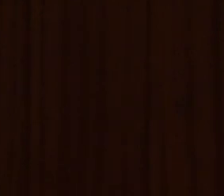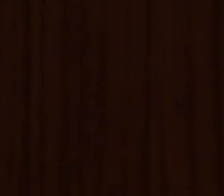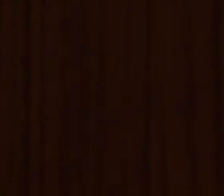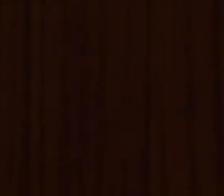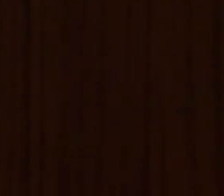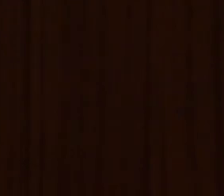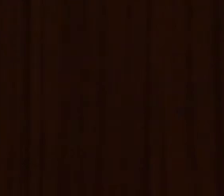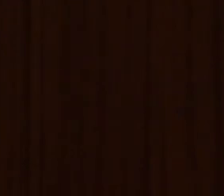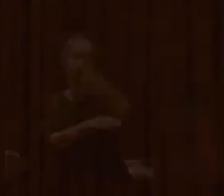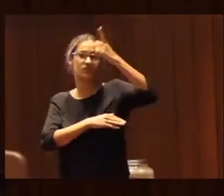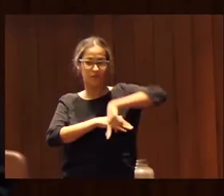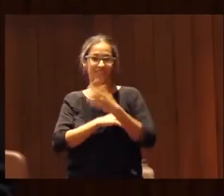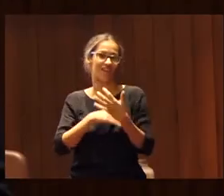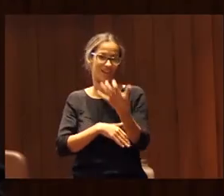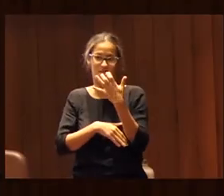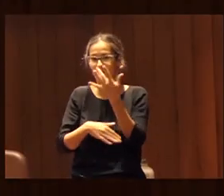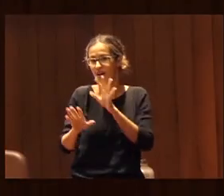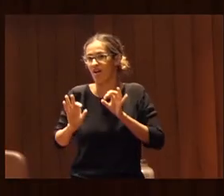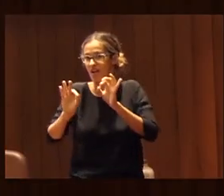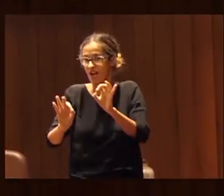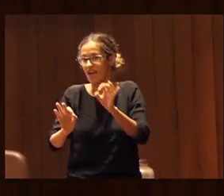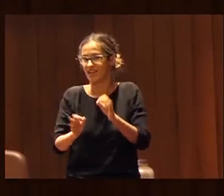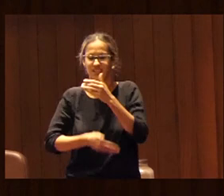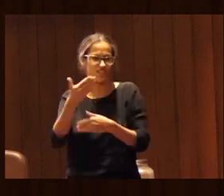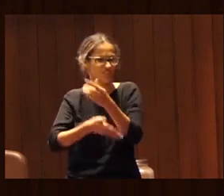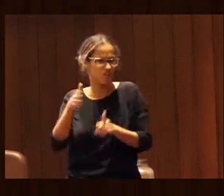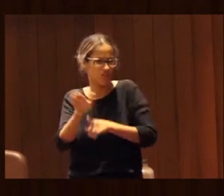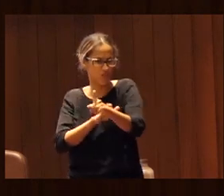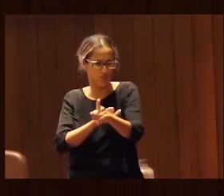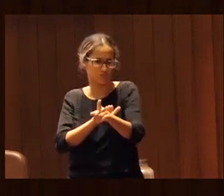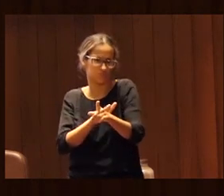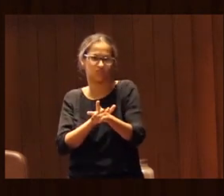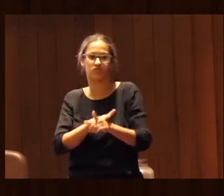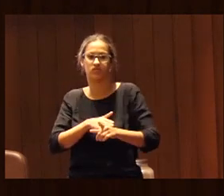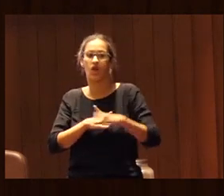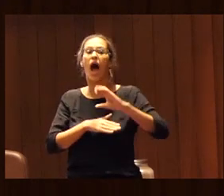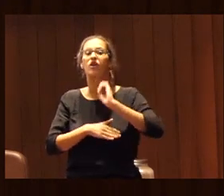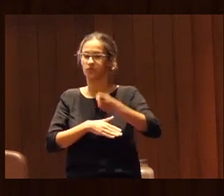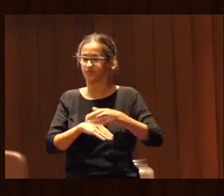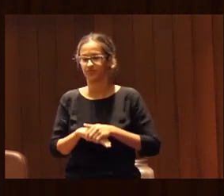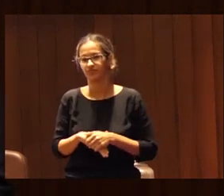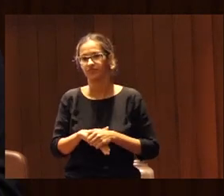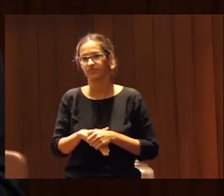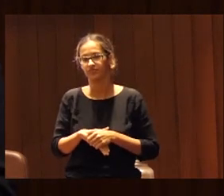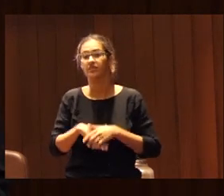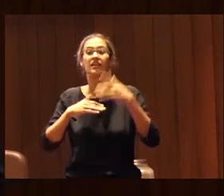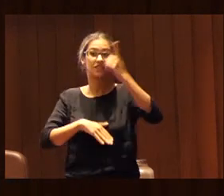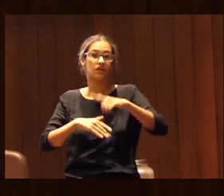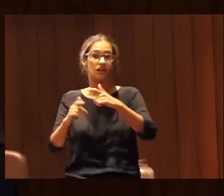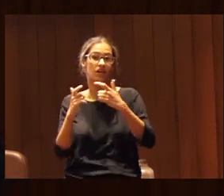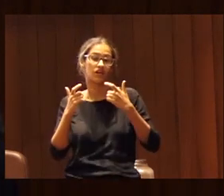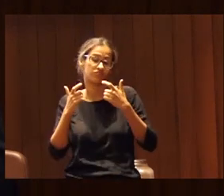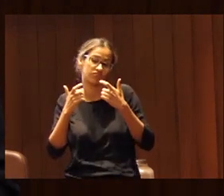a hablar también de ejemplos concretos que están desarrollando clubes mi objetivo inspirar que lo podéis llevar directamente al ámbito de vuestras